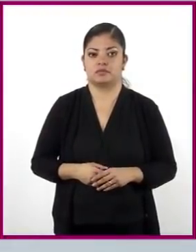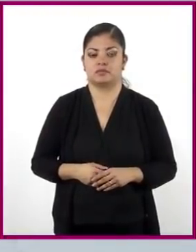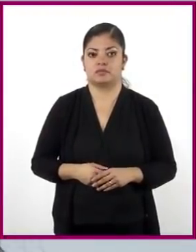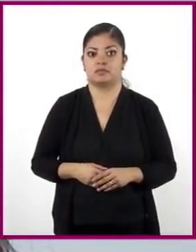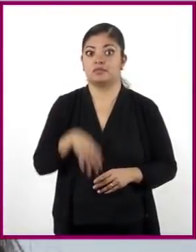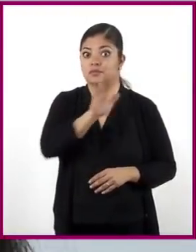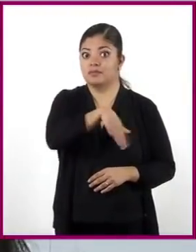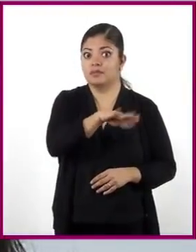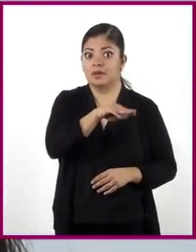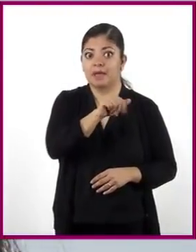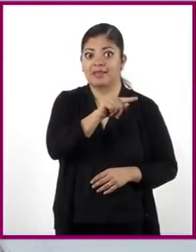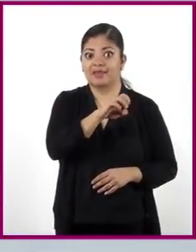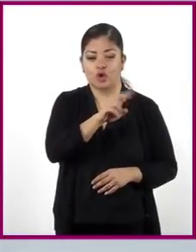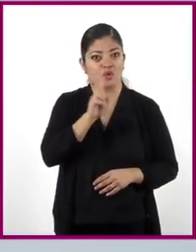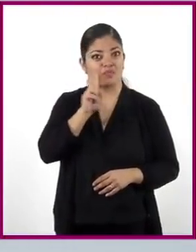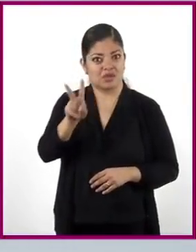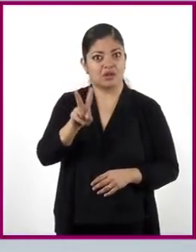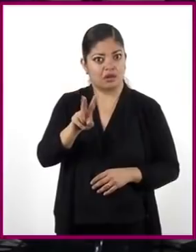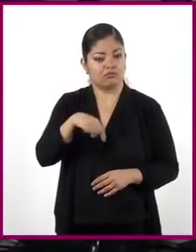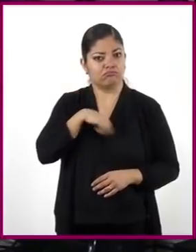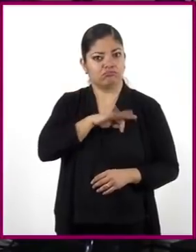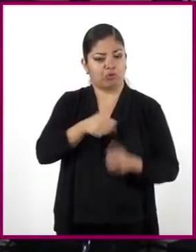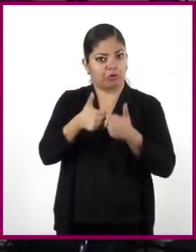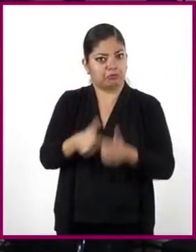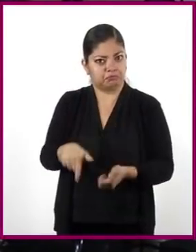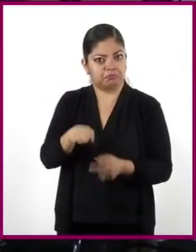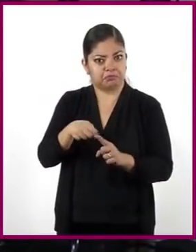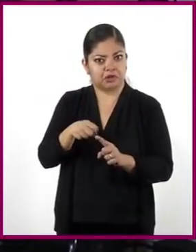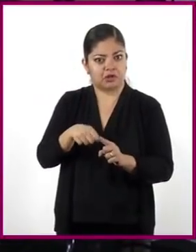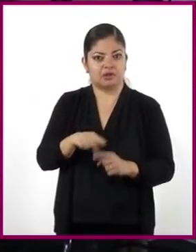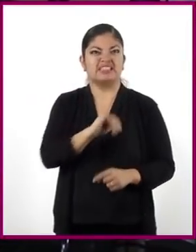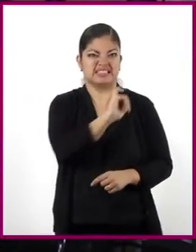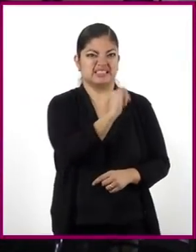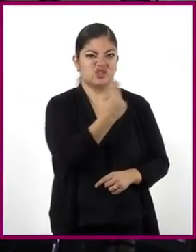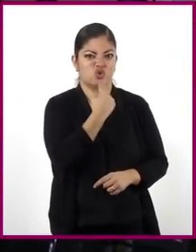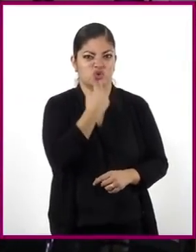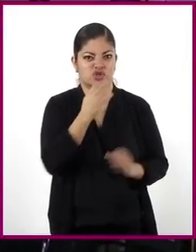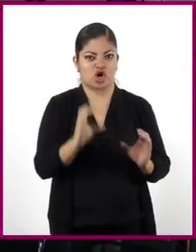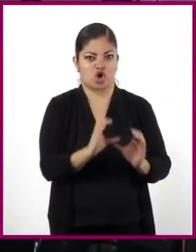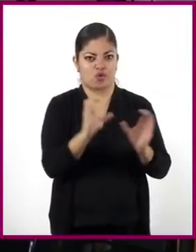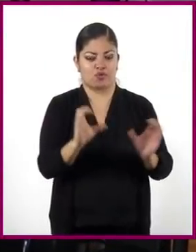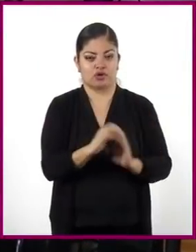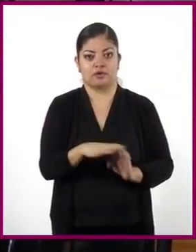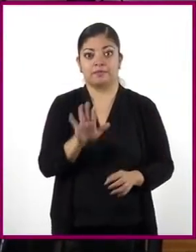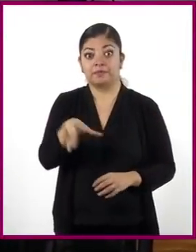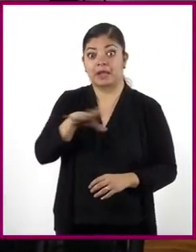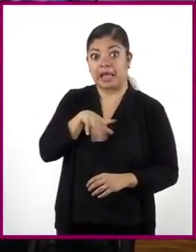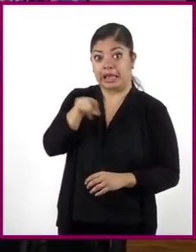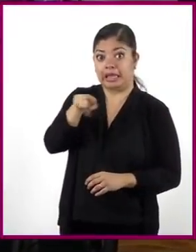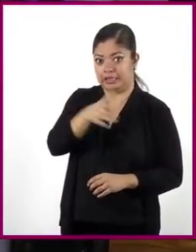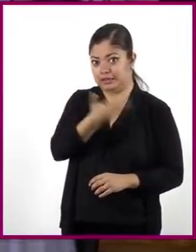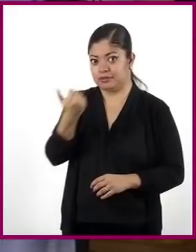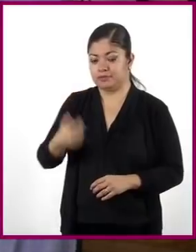Mira, Mateo, aquí podríamos hacer la tarea tranquilos. Sí, usamos una computadora. Mira, allá hay una.